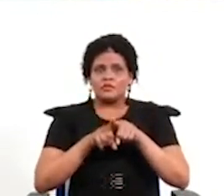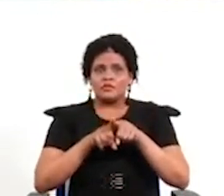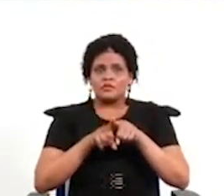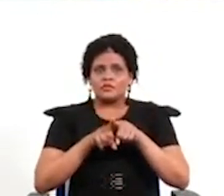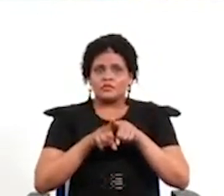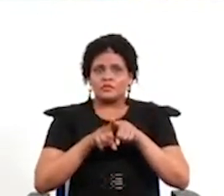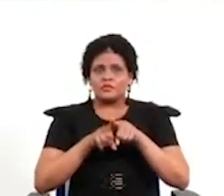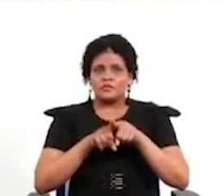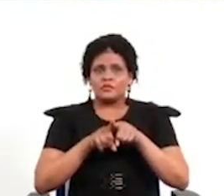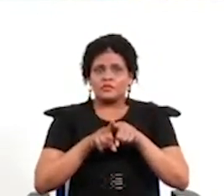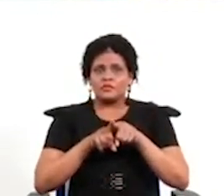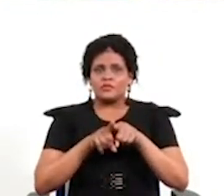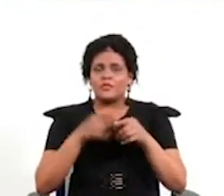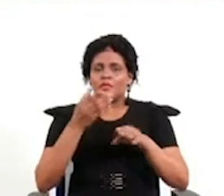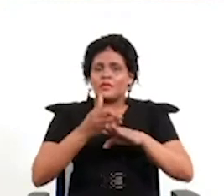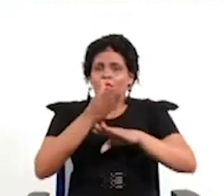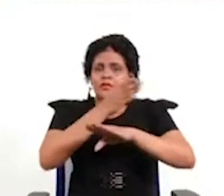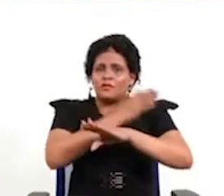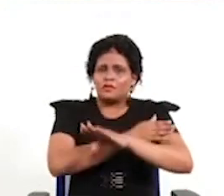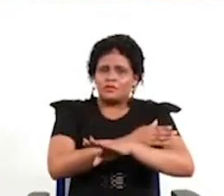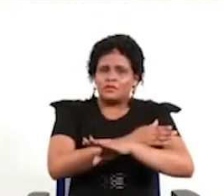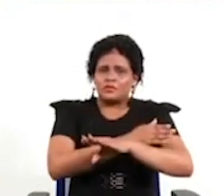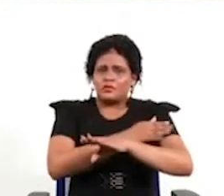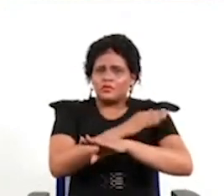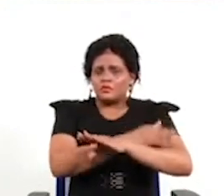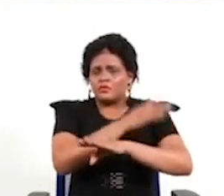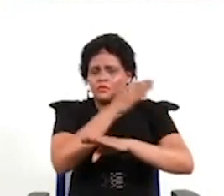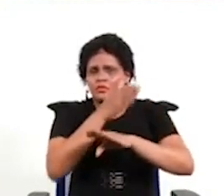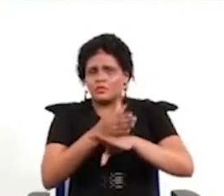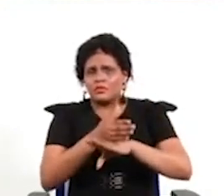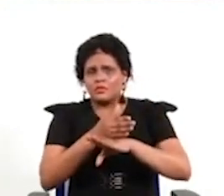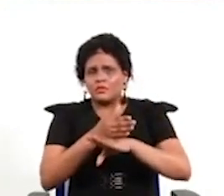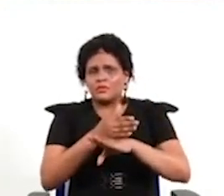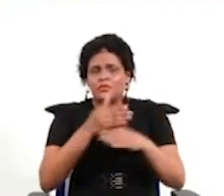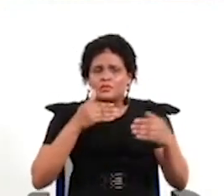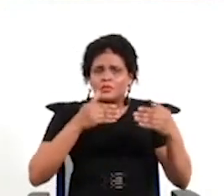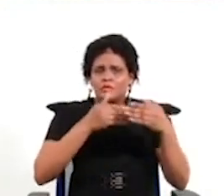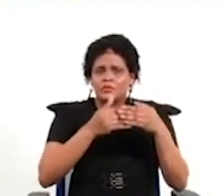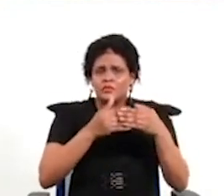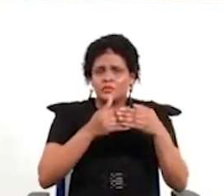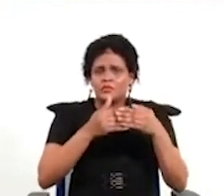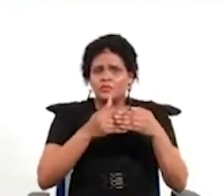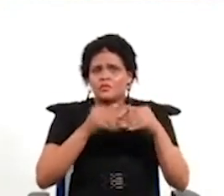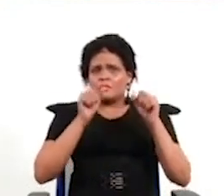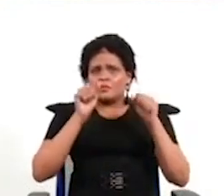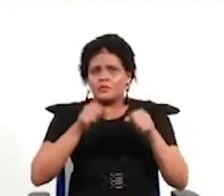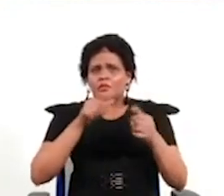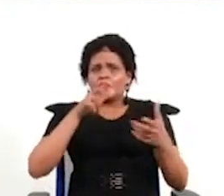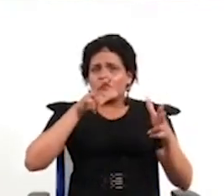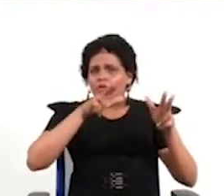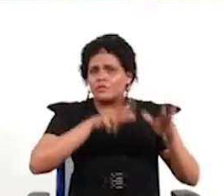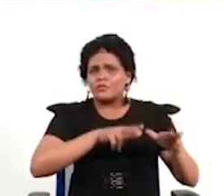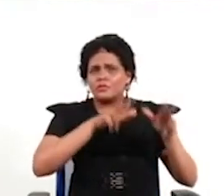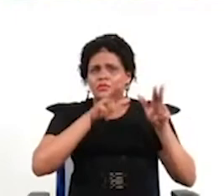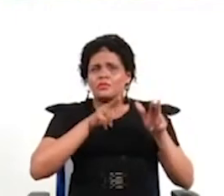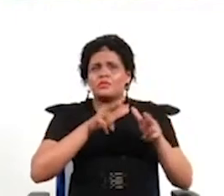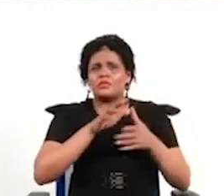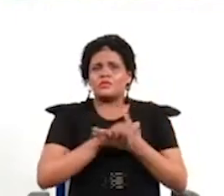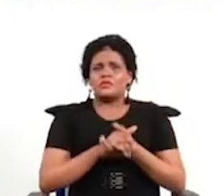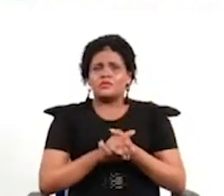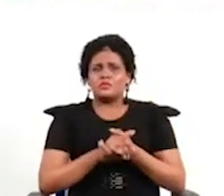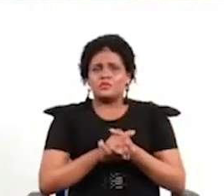aprueba una ley antes de que entre en vigor hay un periodo de unos meses donde la ciudadanía puede juntar firmas y derogarla